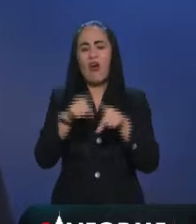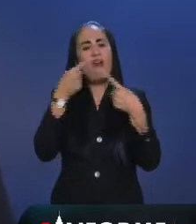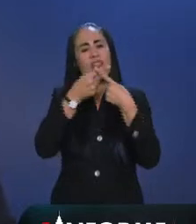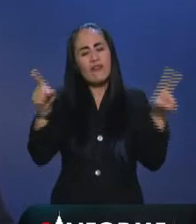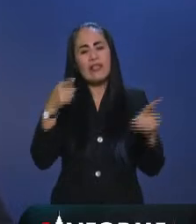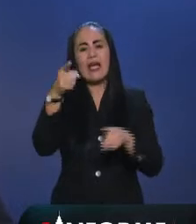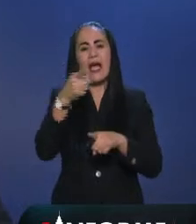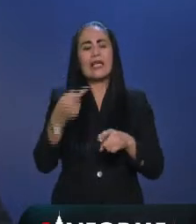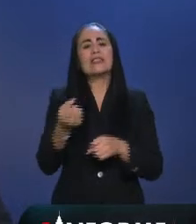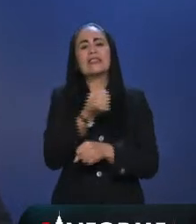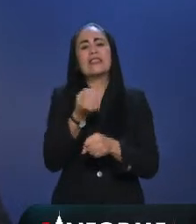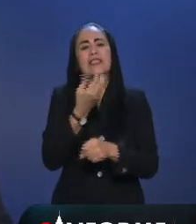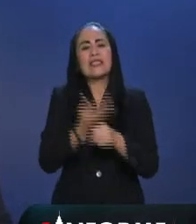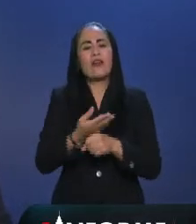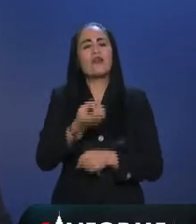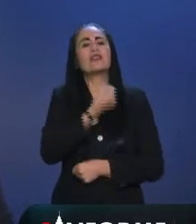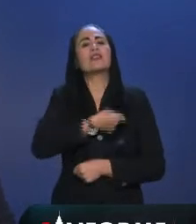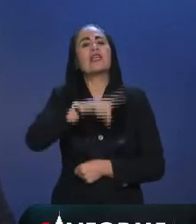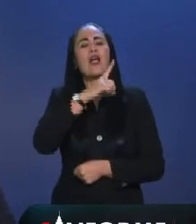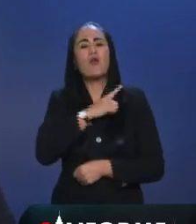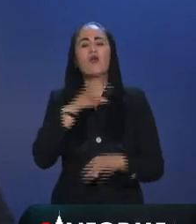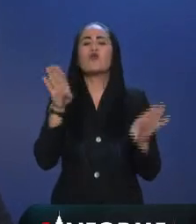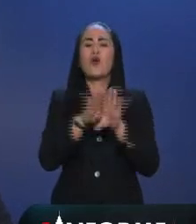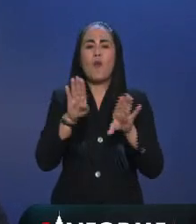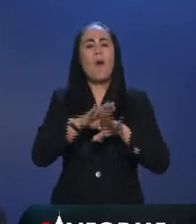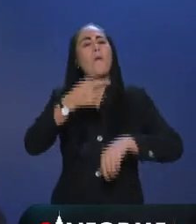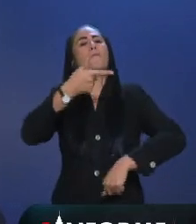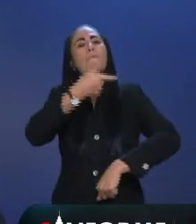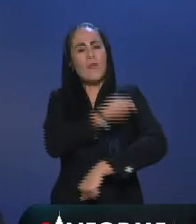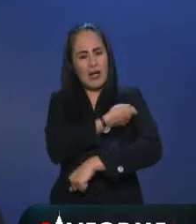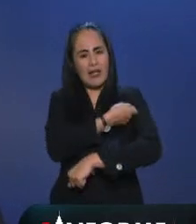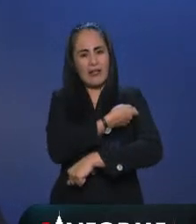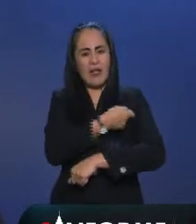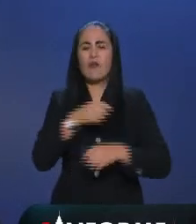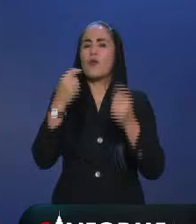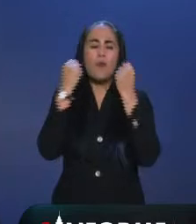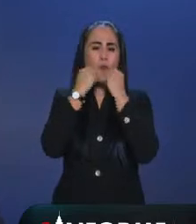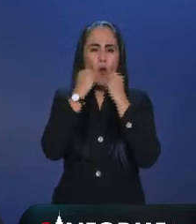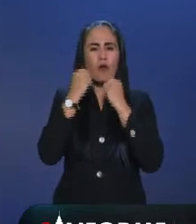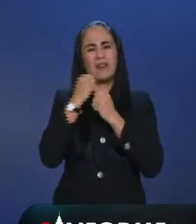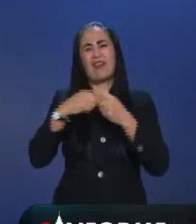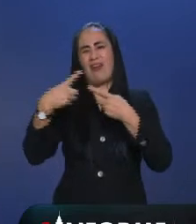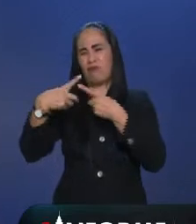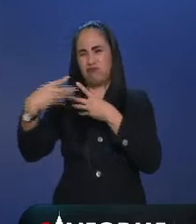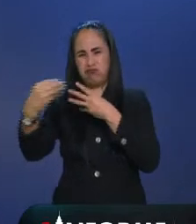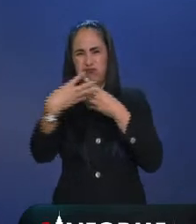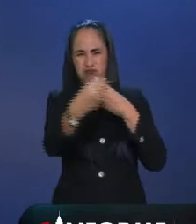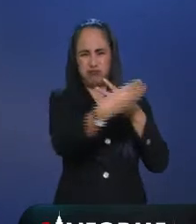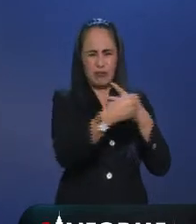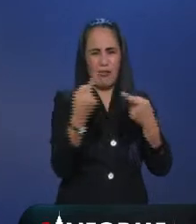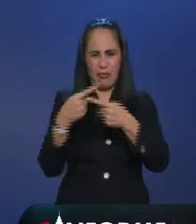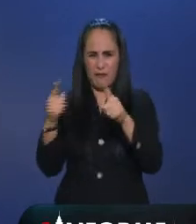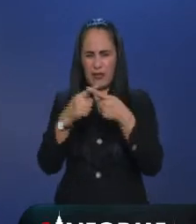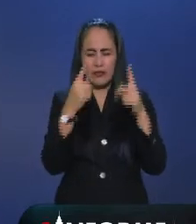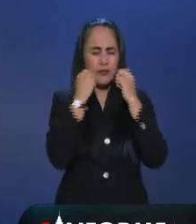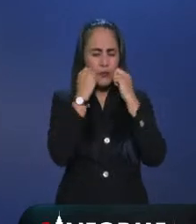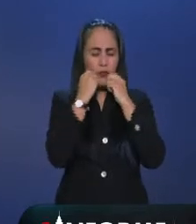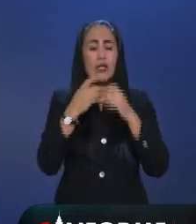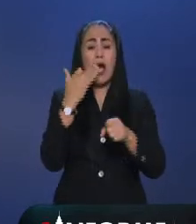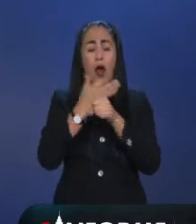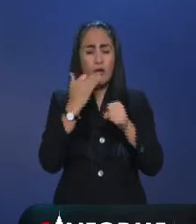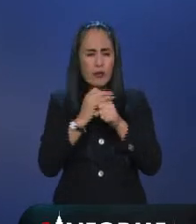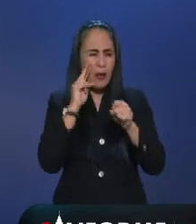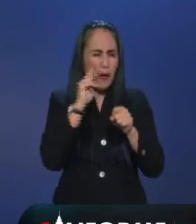secretario de Salud, está en la vacunación aún frente a distintas variables. En función de ello es que la política de protección y sus resultados